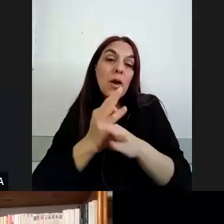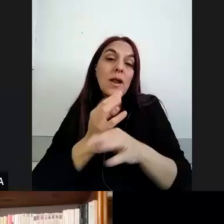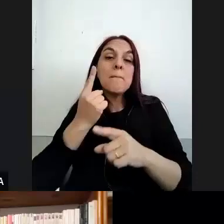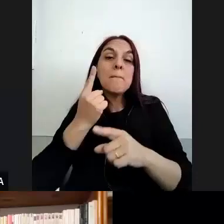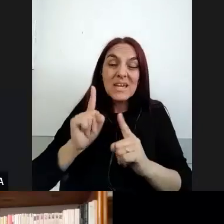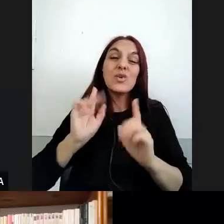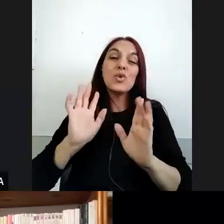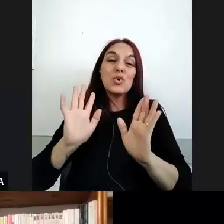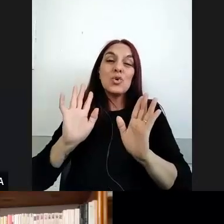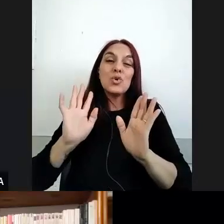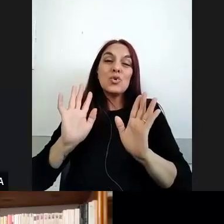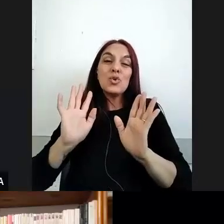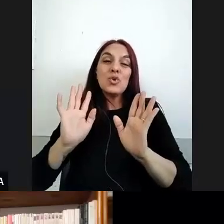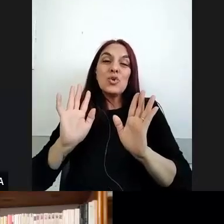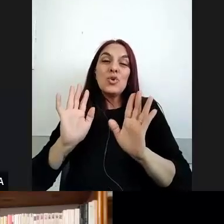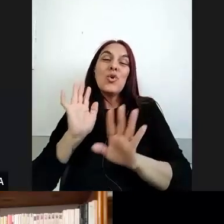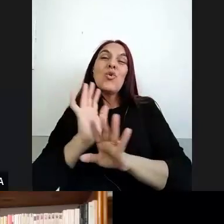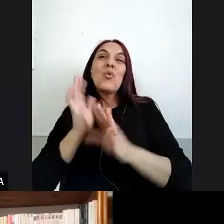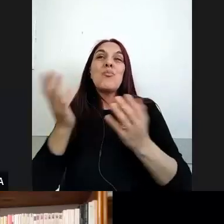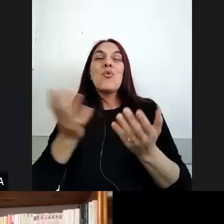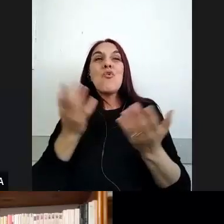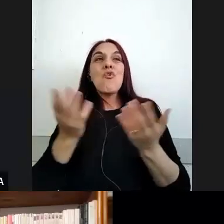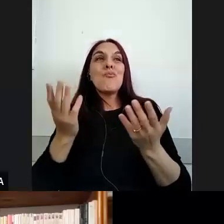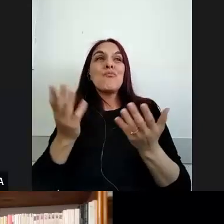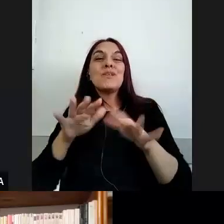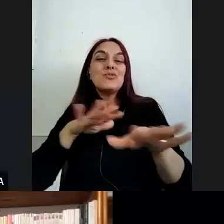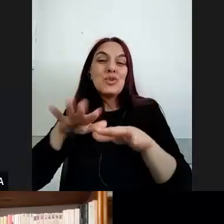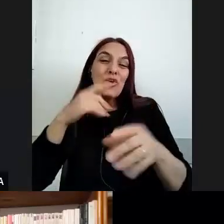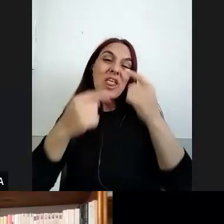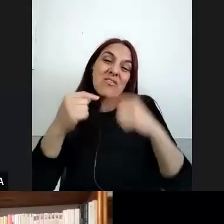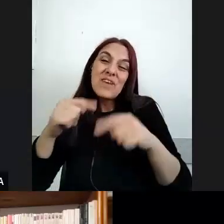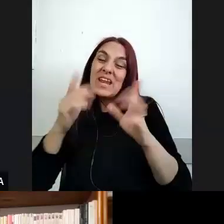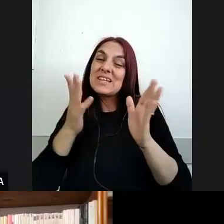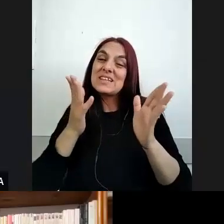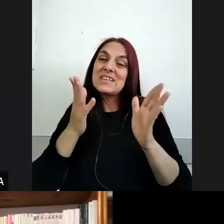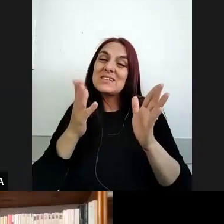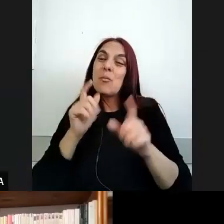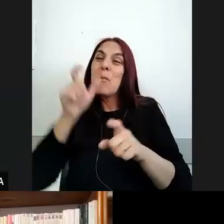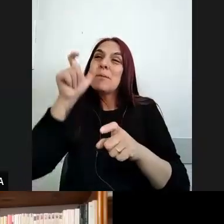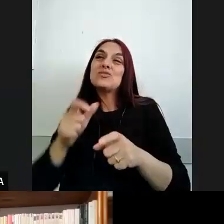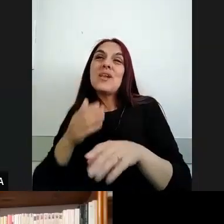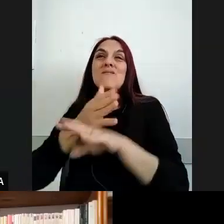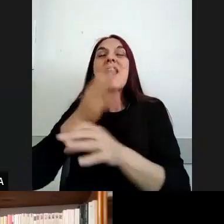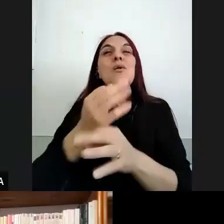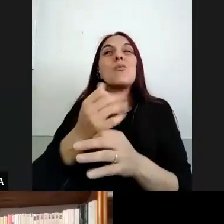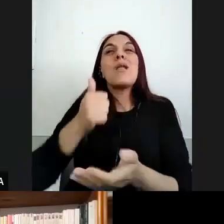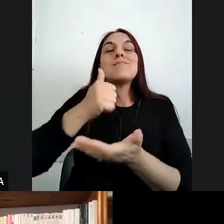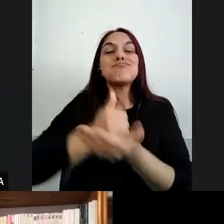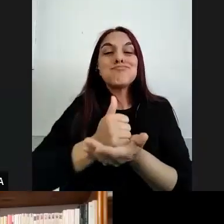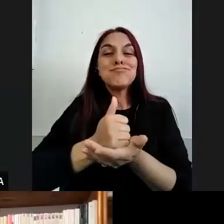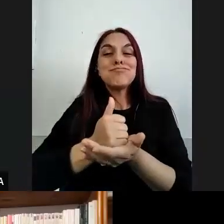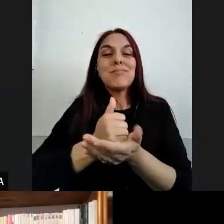digamos lo hace en distintas situaciones ¿no? donde esta presencia y muchas veces presencia masiva